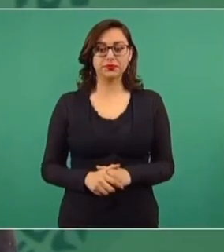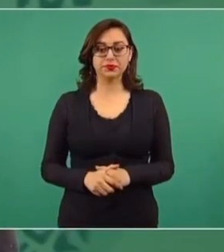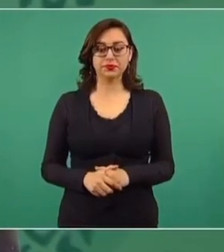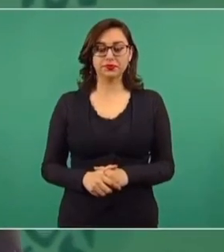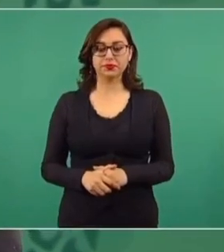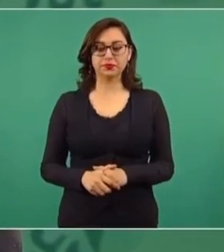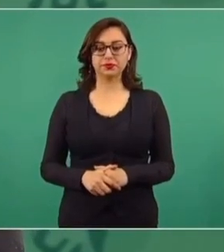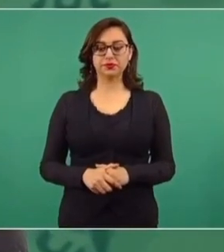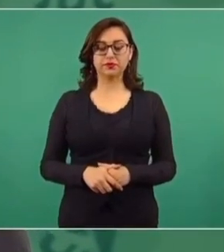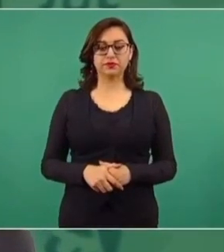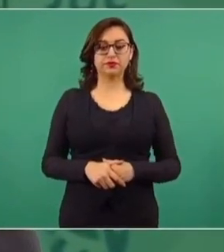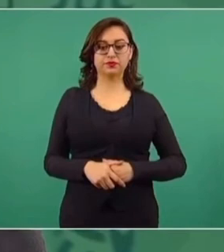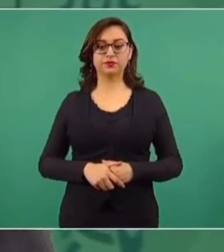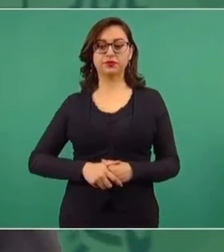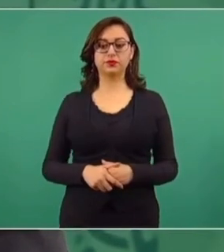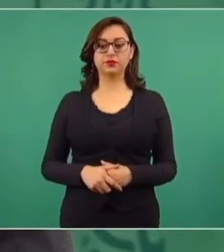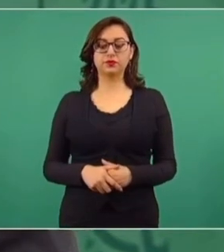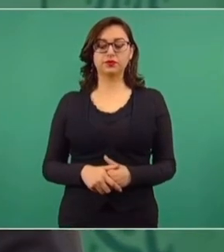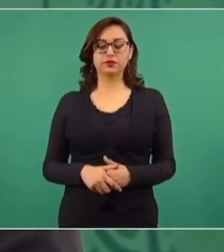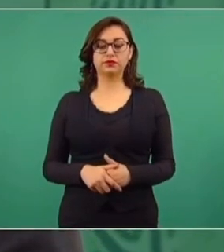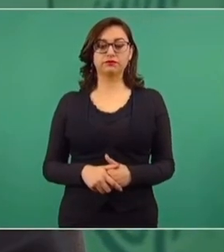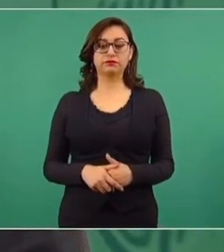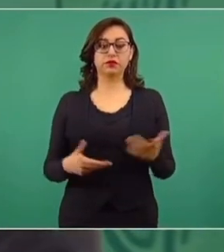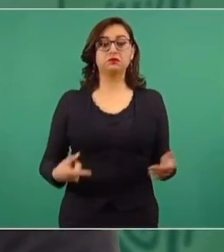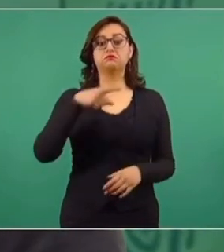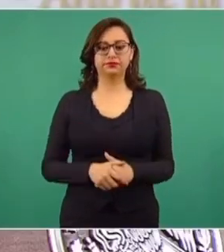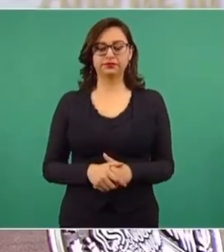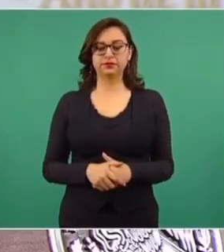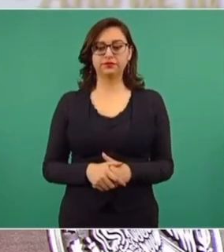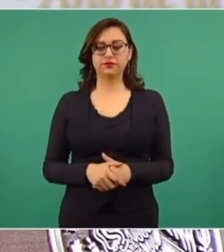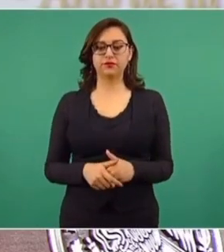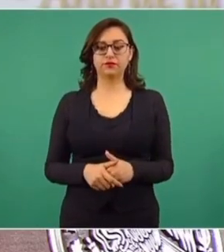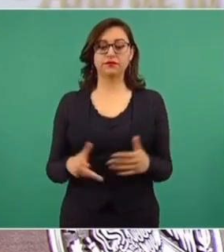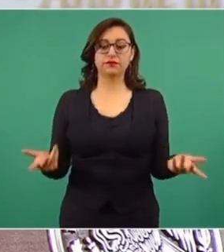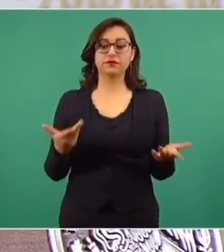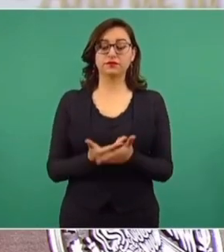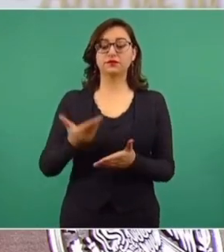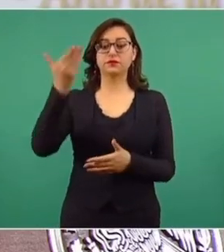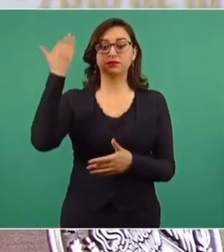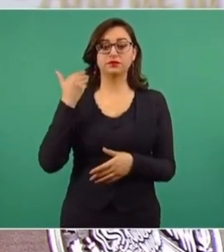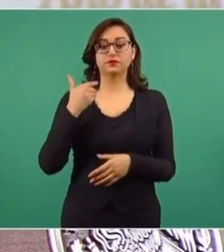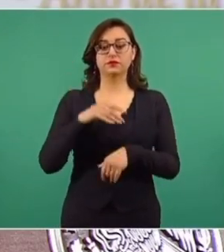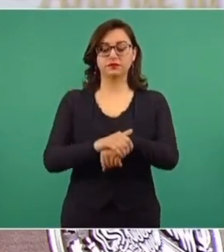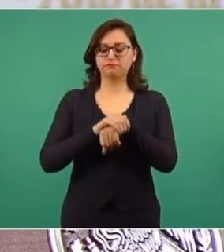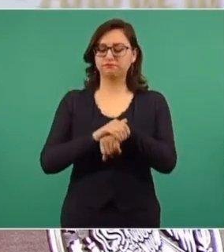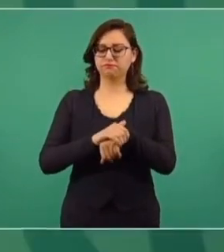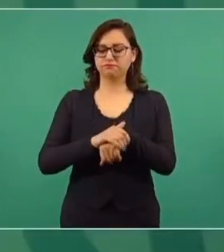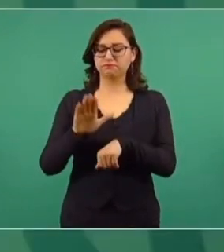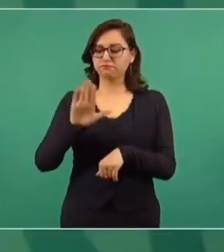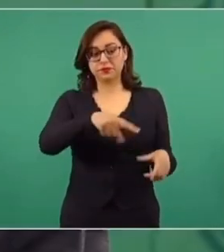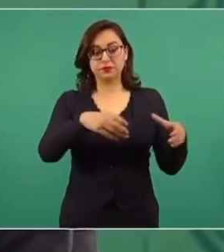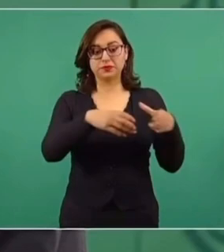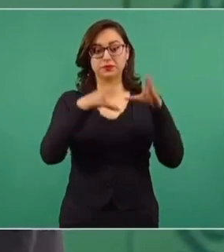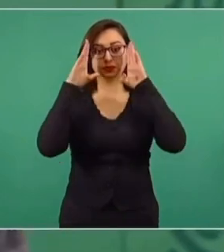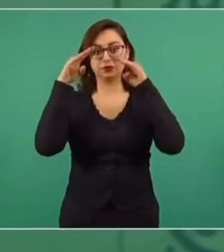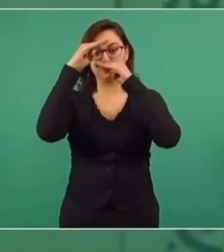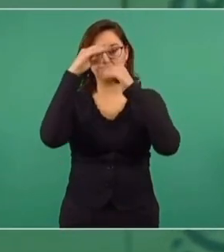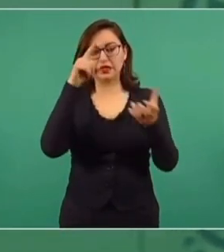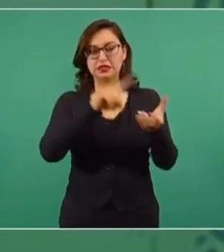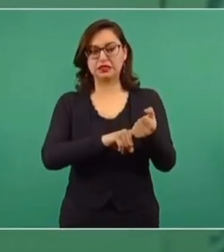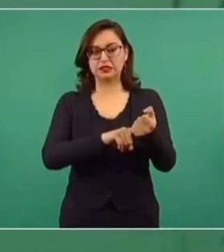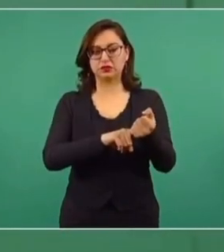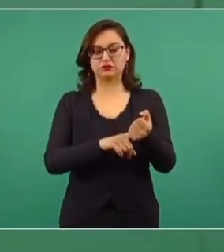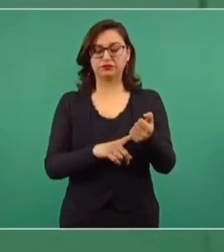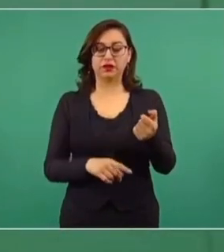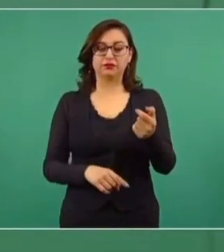O a los templos. Y confiesan y comulgan. Y tenía razón, mi amigo finado, Carlos Monsi Valles, me decía, la